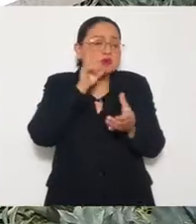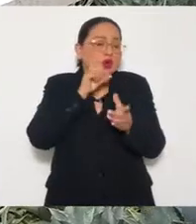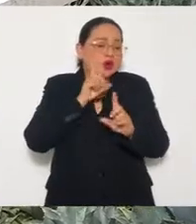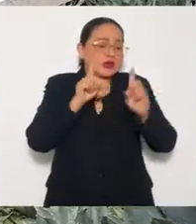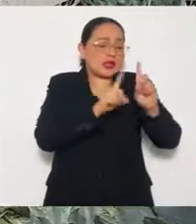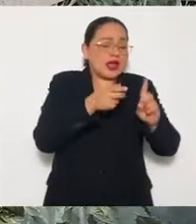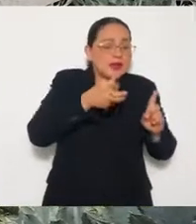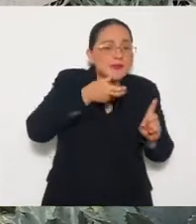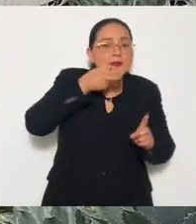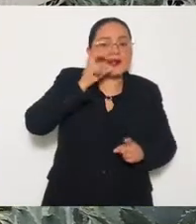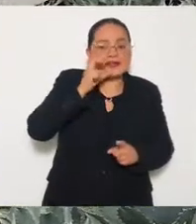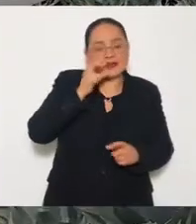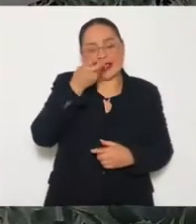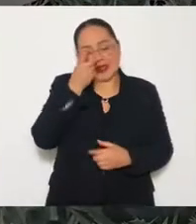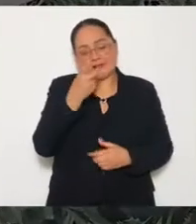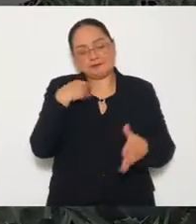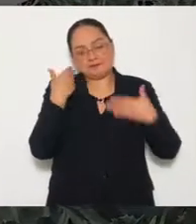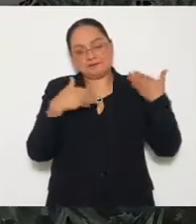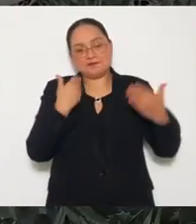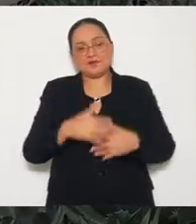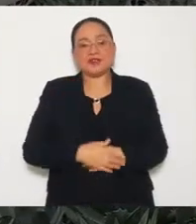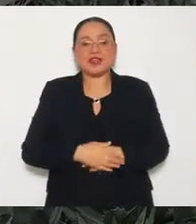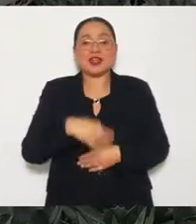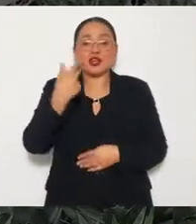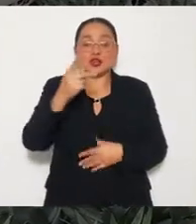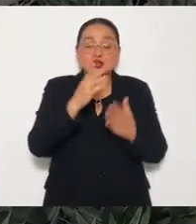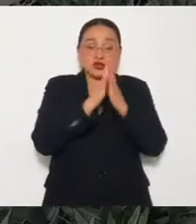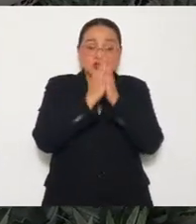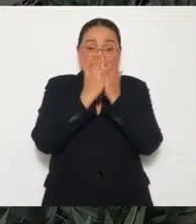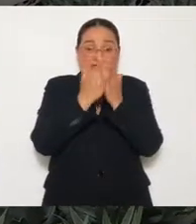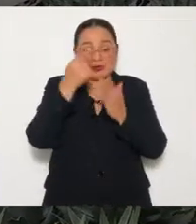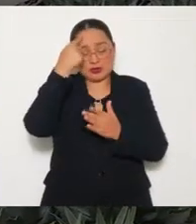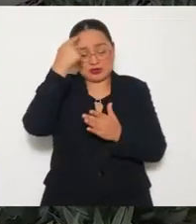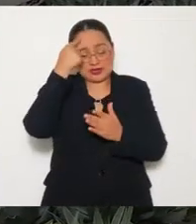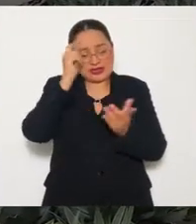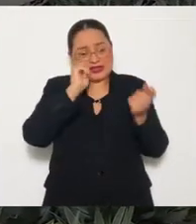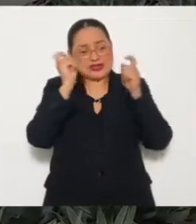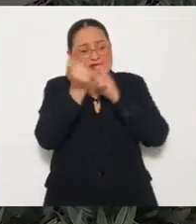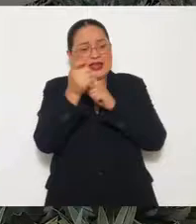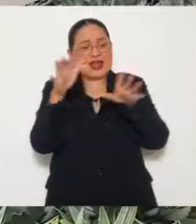con mi esposa. ¿Cuáles son los libros que han cambiado tu manera de pensar?